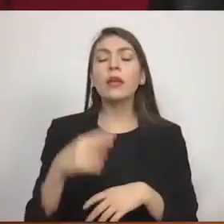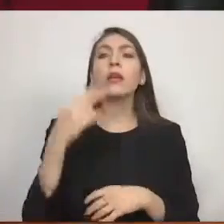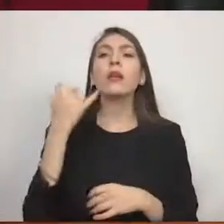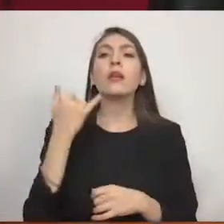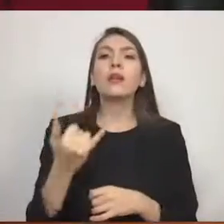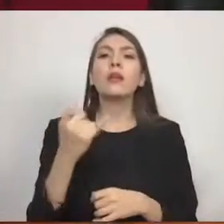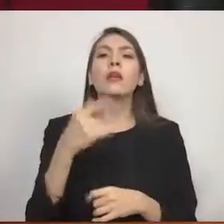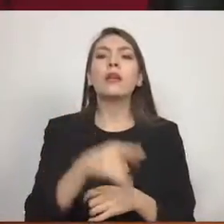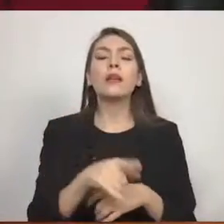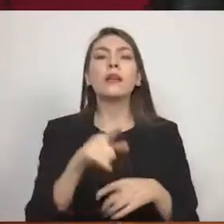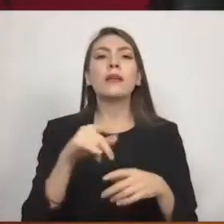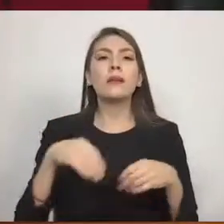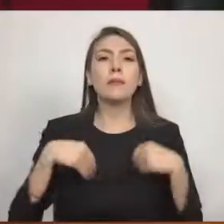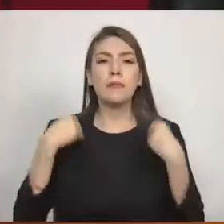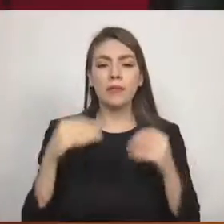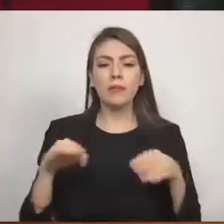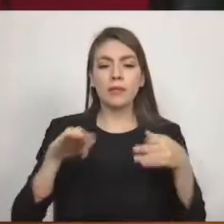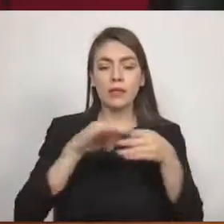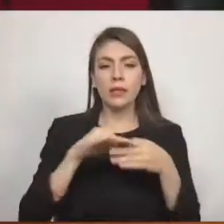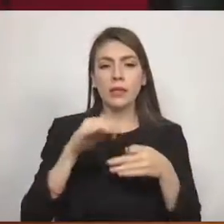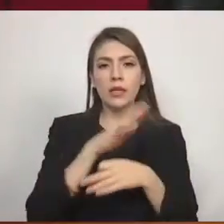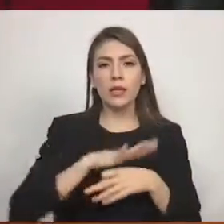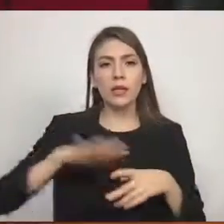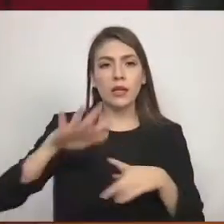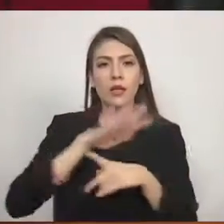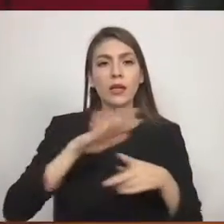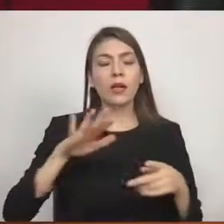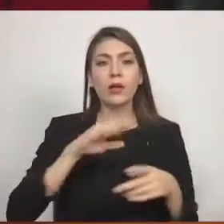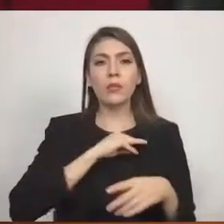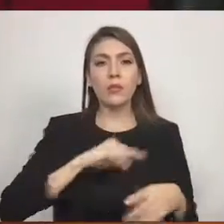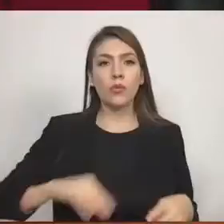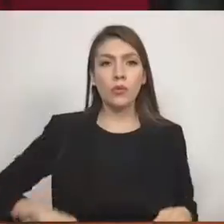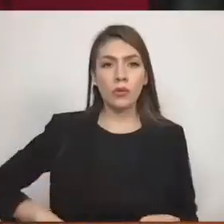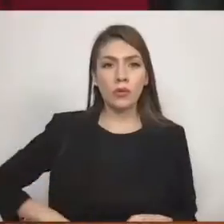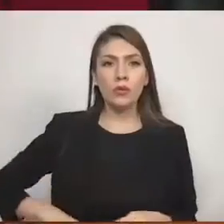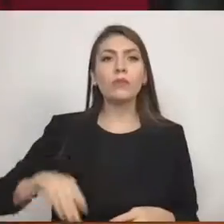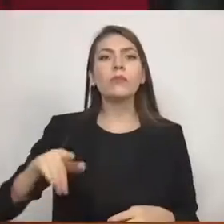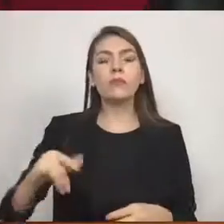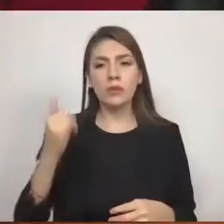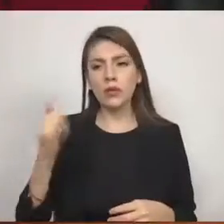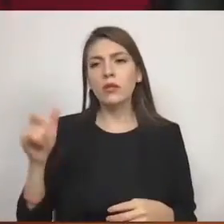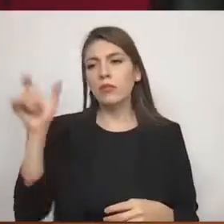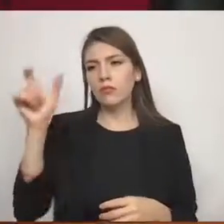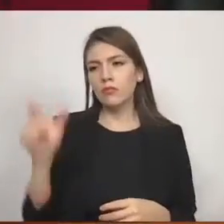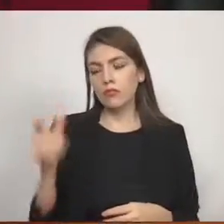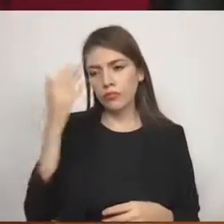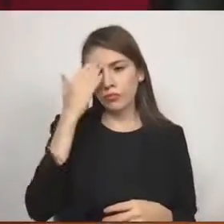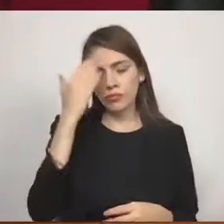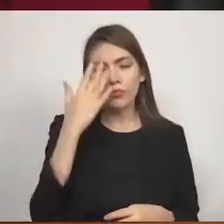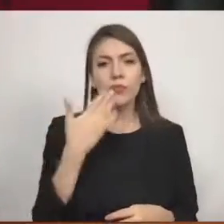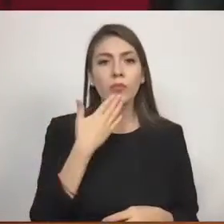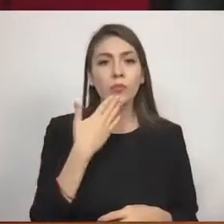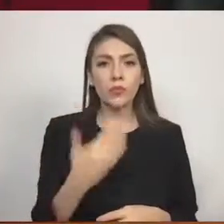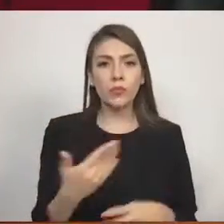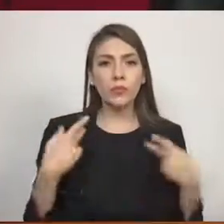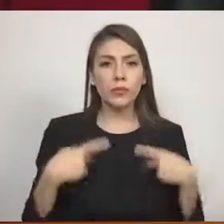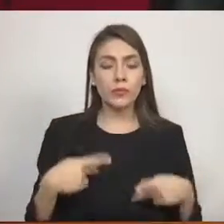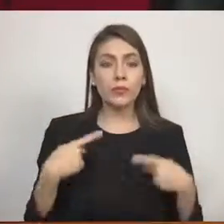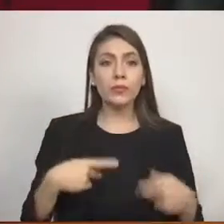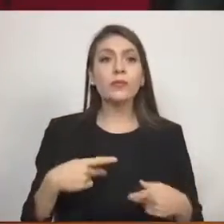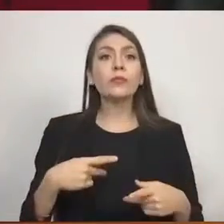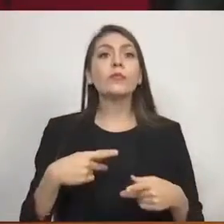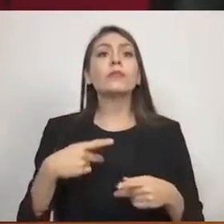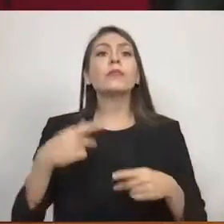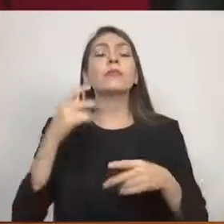municipio y tienen reconocida probidad y buena fama pública. Por lo anteriormente expuesto, se somete a la